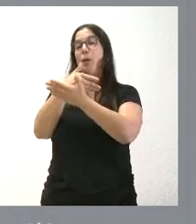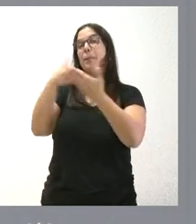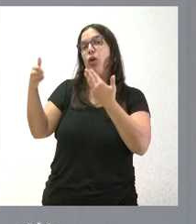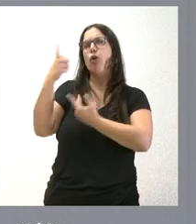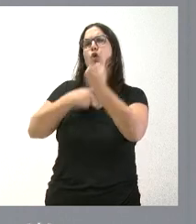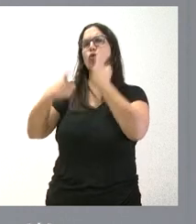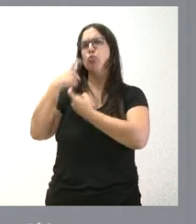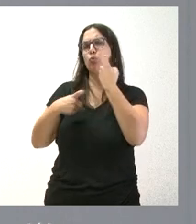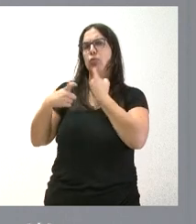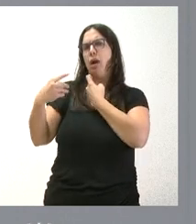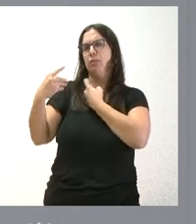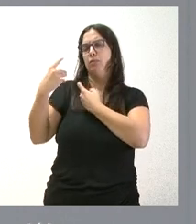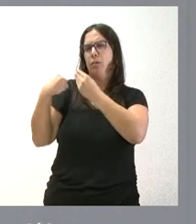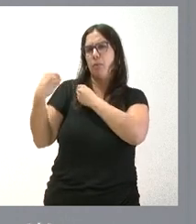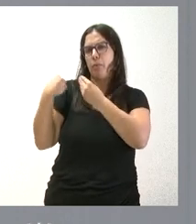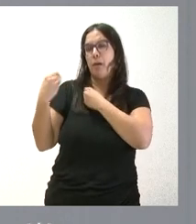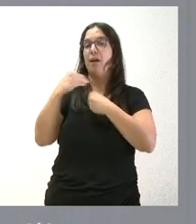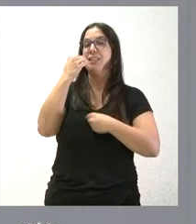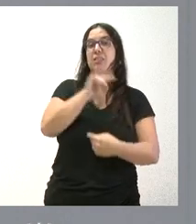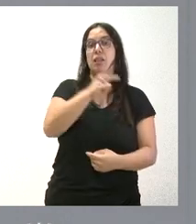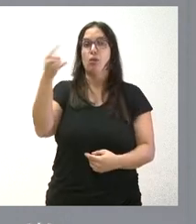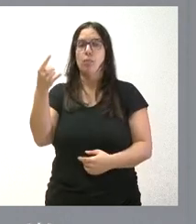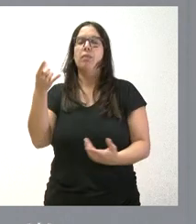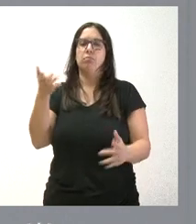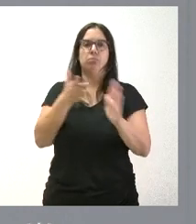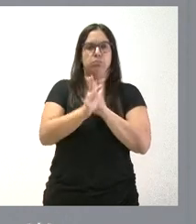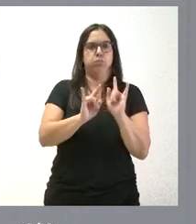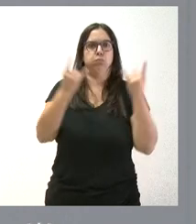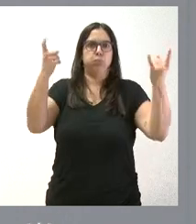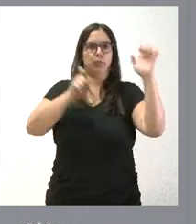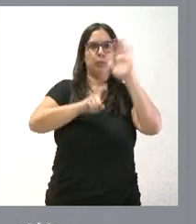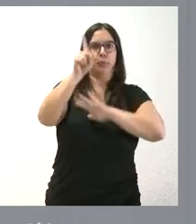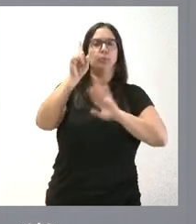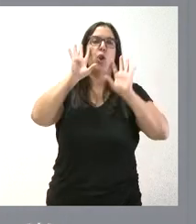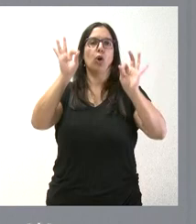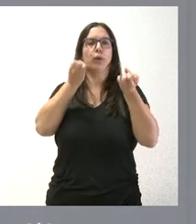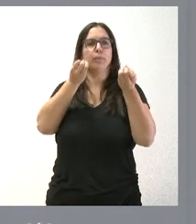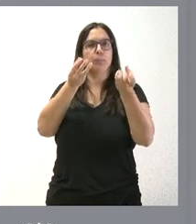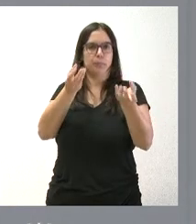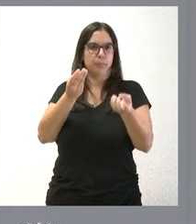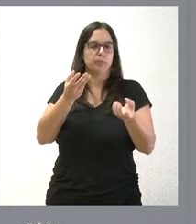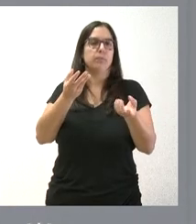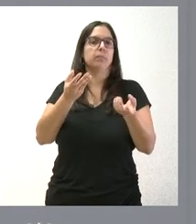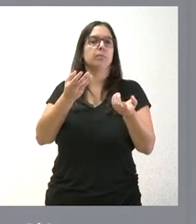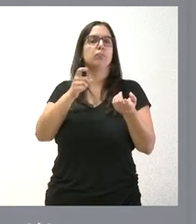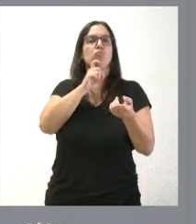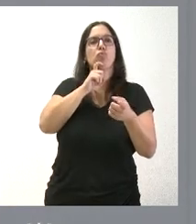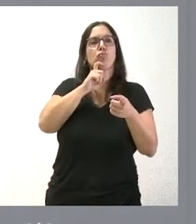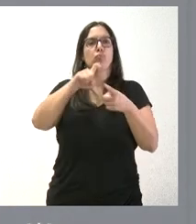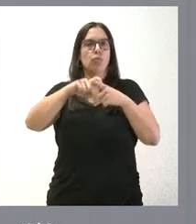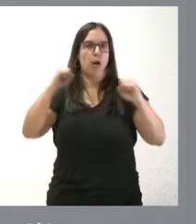de consultas, casi el doble, con lo cual está creciendo de forma exponencial y tiene sentido informar a los ciudadanos de este tipo de